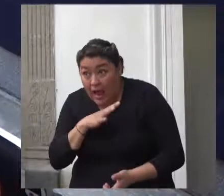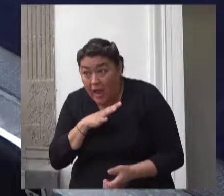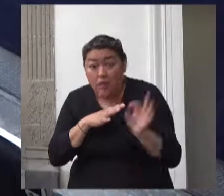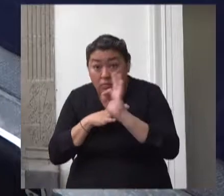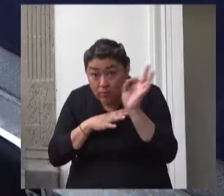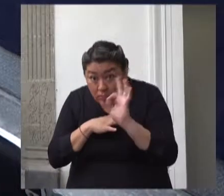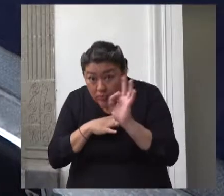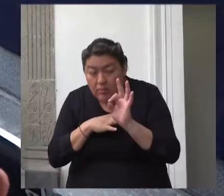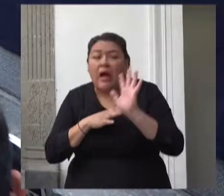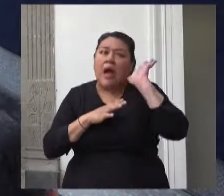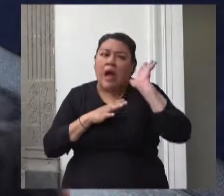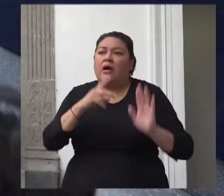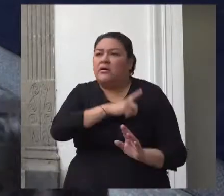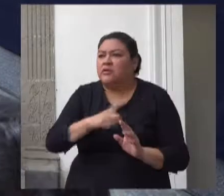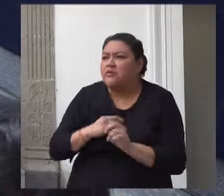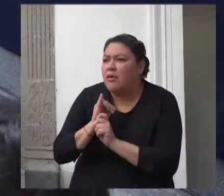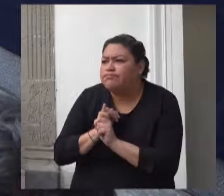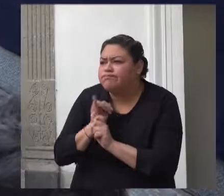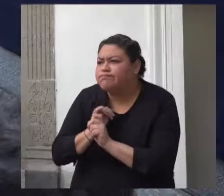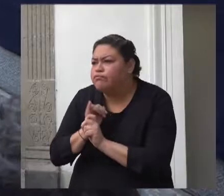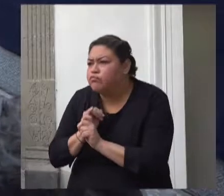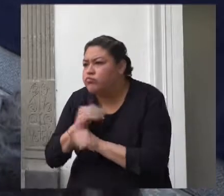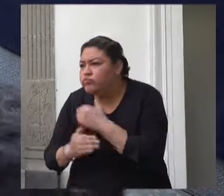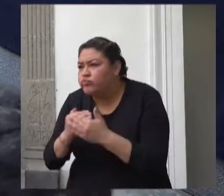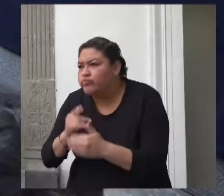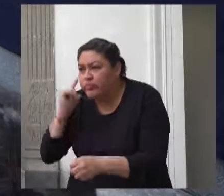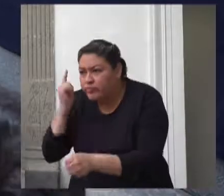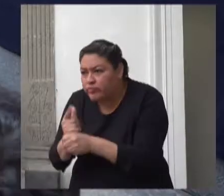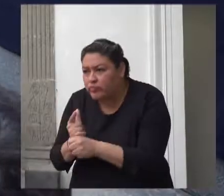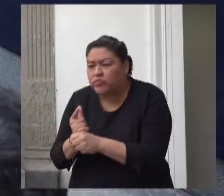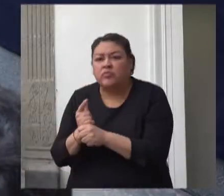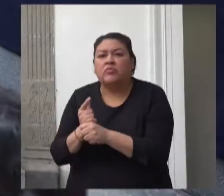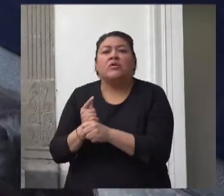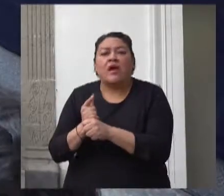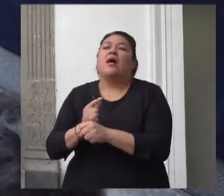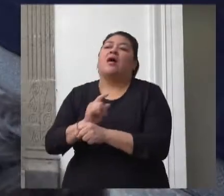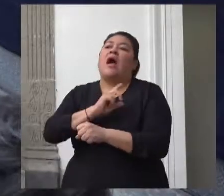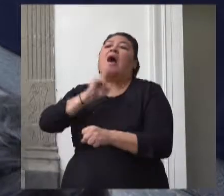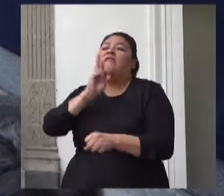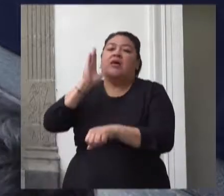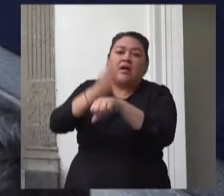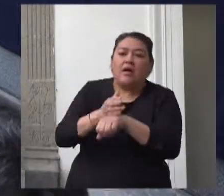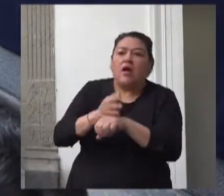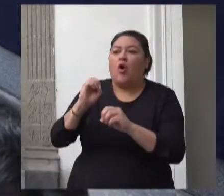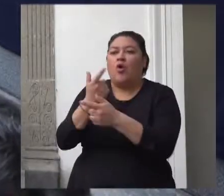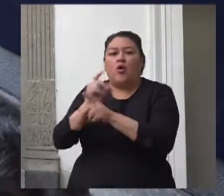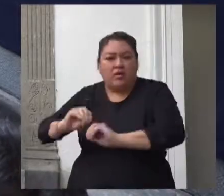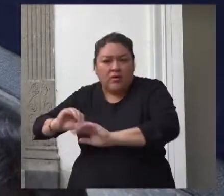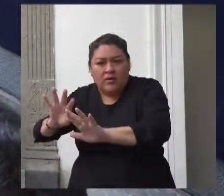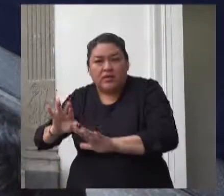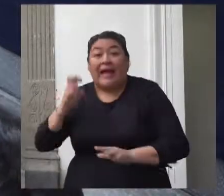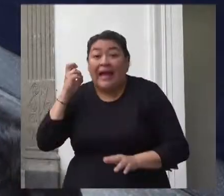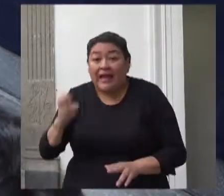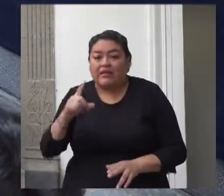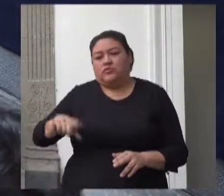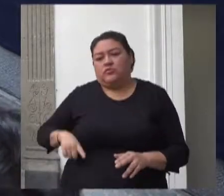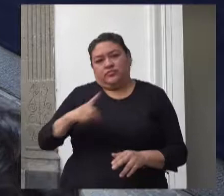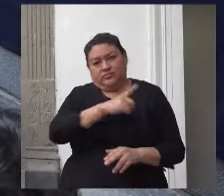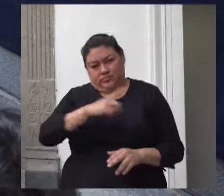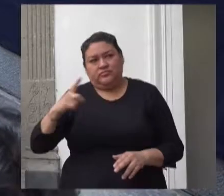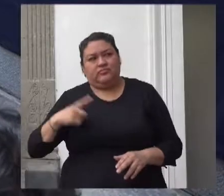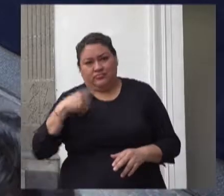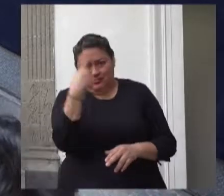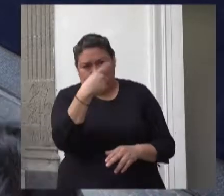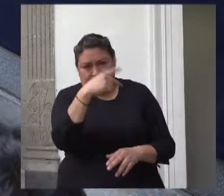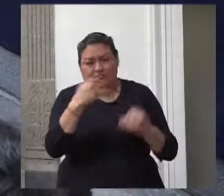incurrido en prácticas irregulares de igual forma reconocer el imperativo de generar acciones